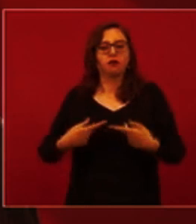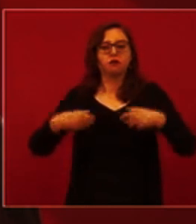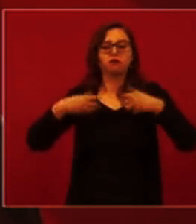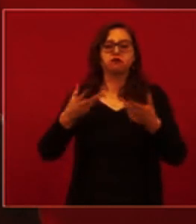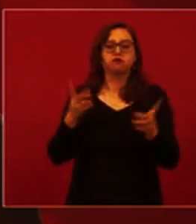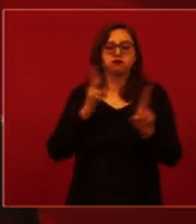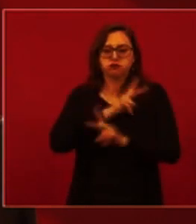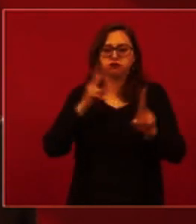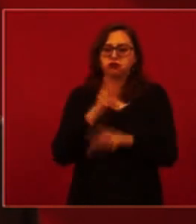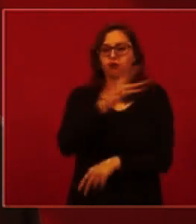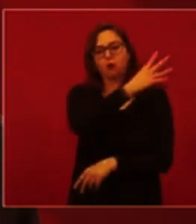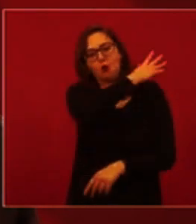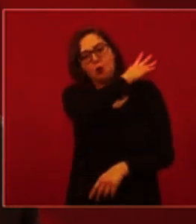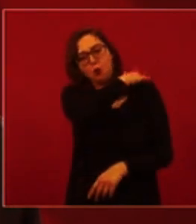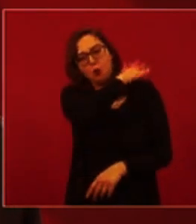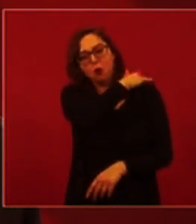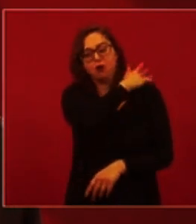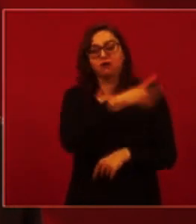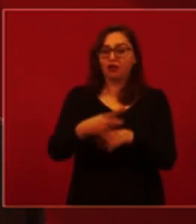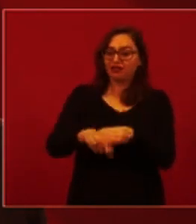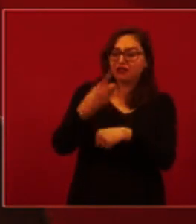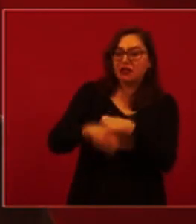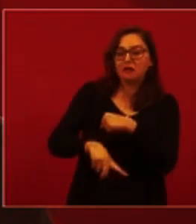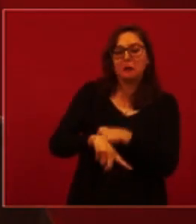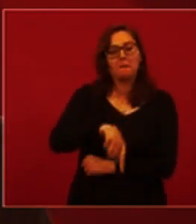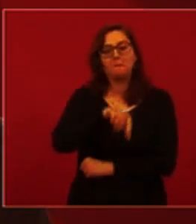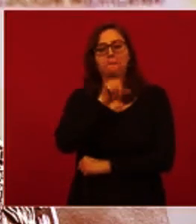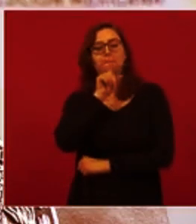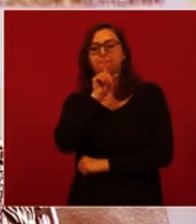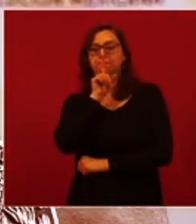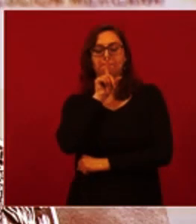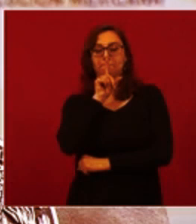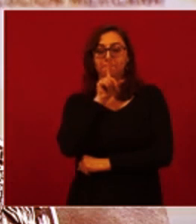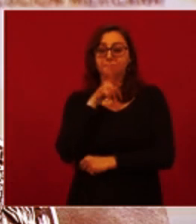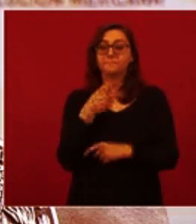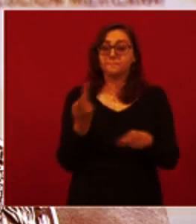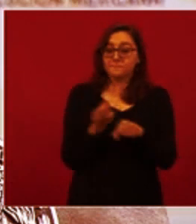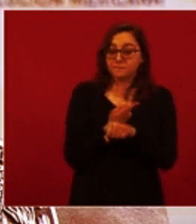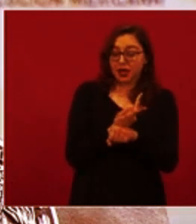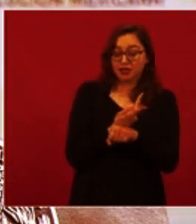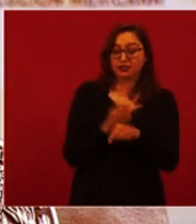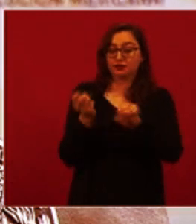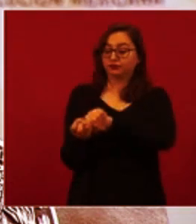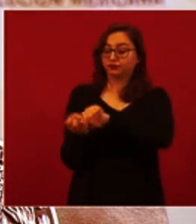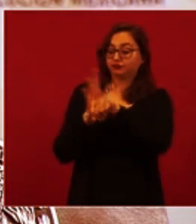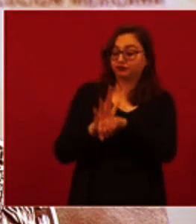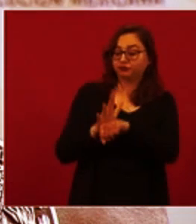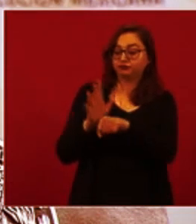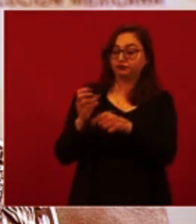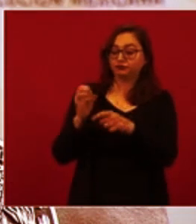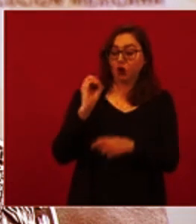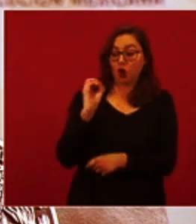Entonces, el cuadro clínico de Omicron, la expresión de la enfermedad por Omicron,